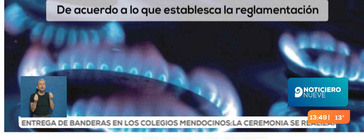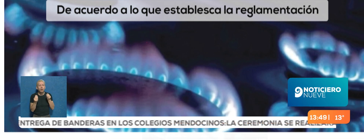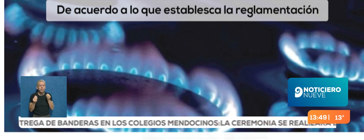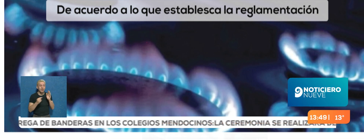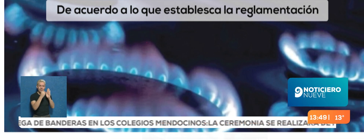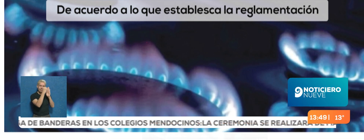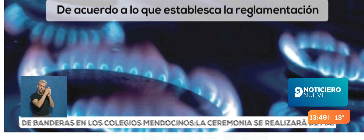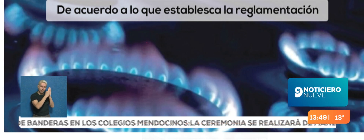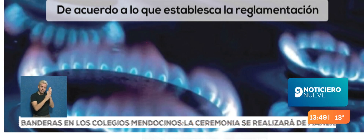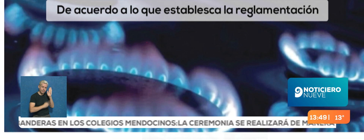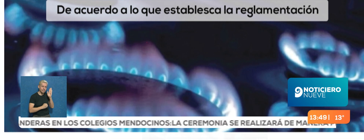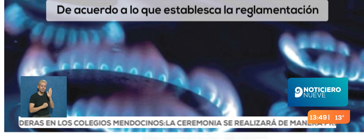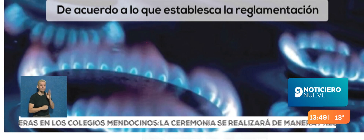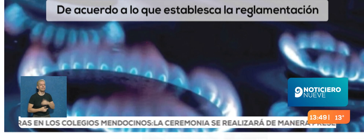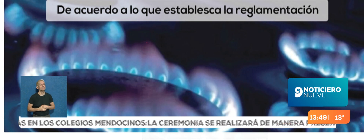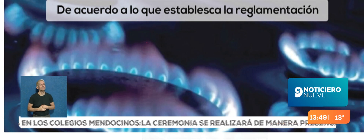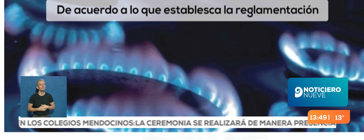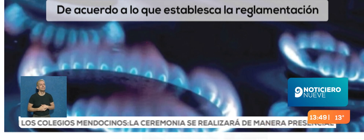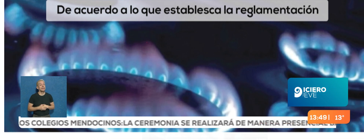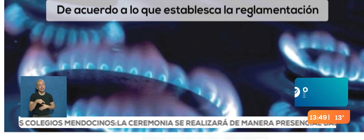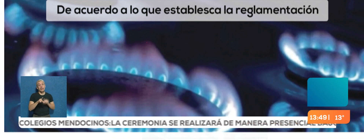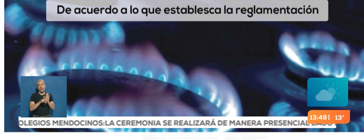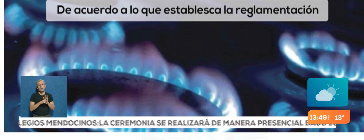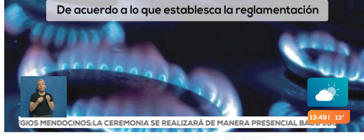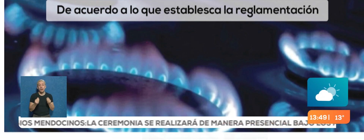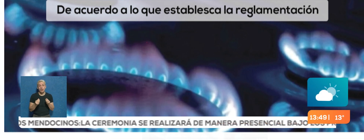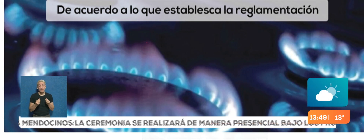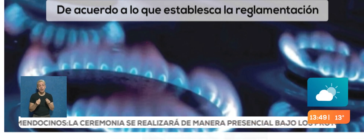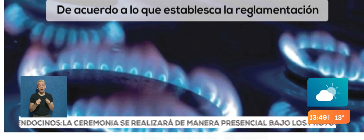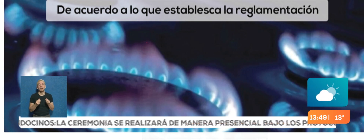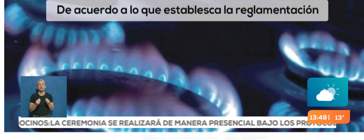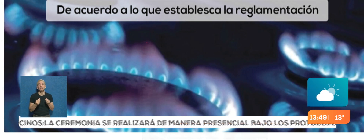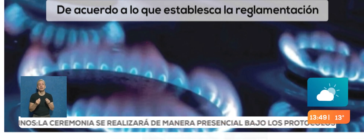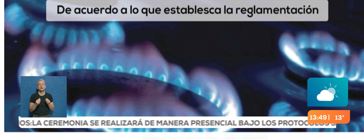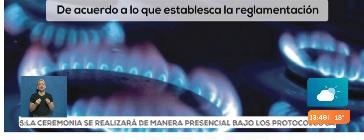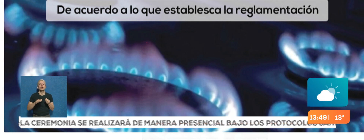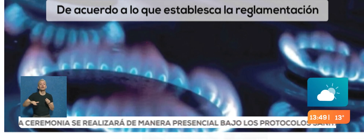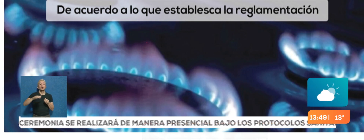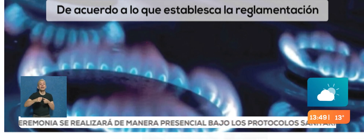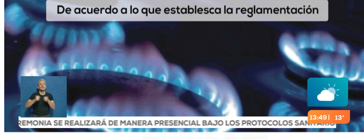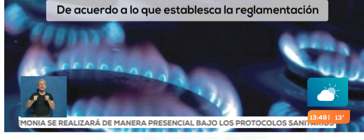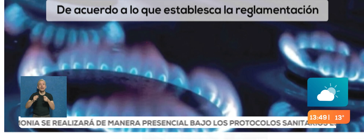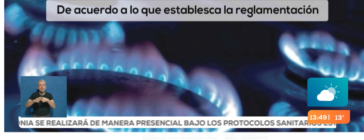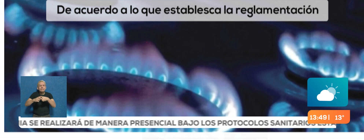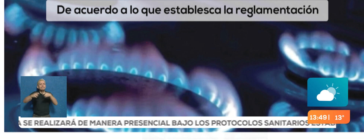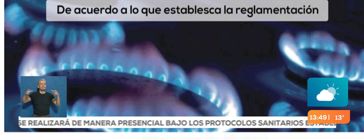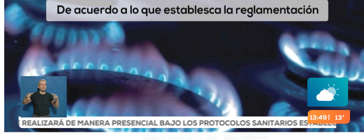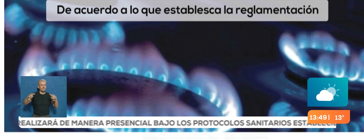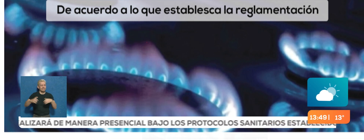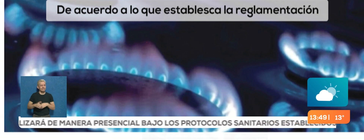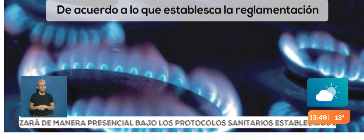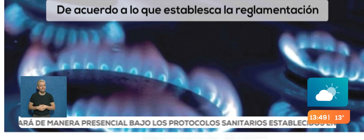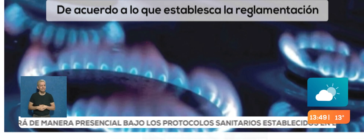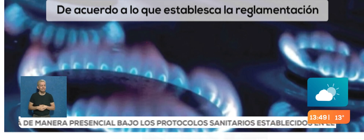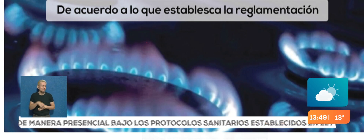a implementar una ley, ¿no? En este caso la ley de la ampliación de zona fría como se la conoce habitualmente a